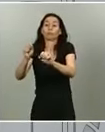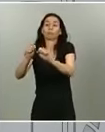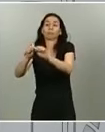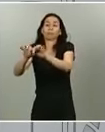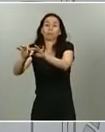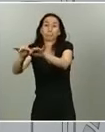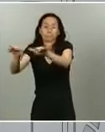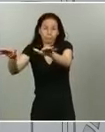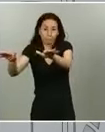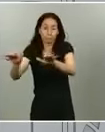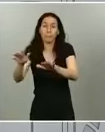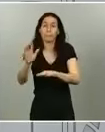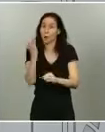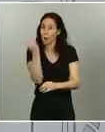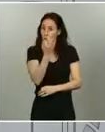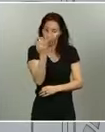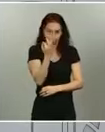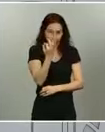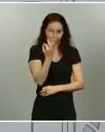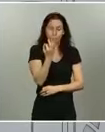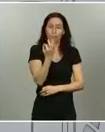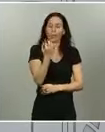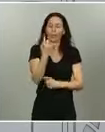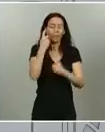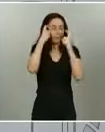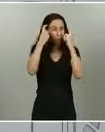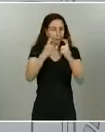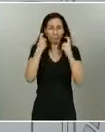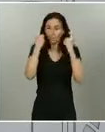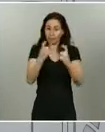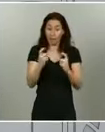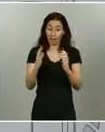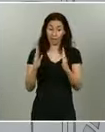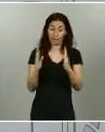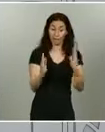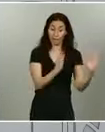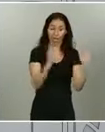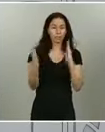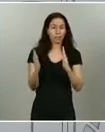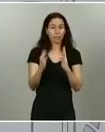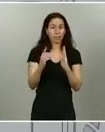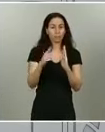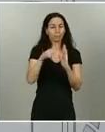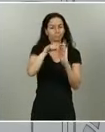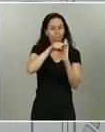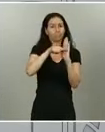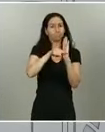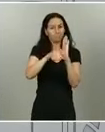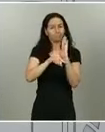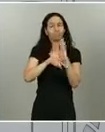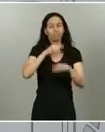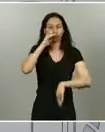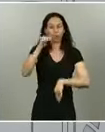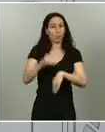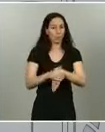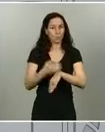tienen que aplicar estrictamente en cada fase, que puedan generar estos brotes. Son, en principio, situaciones muy localizadas, muy reducidas, que se